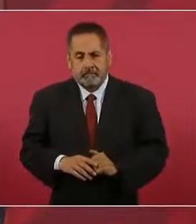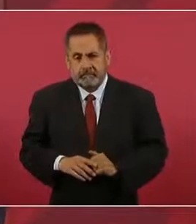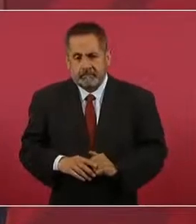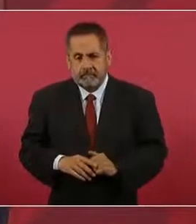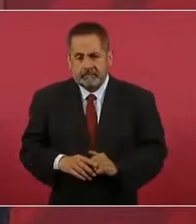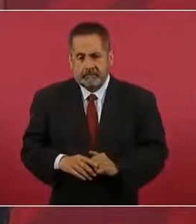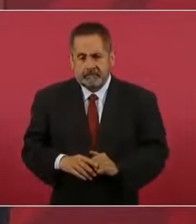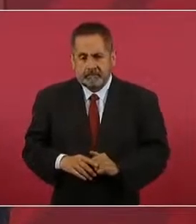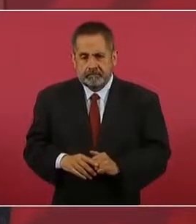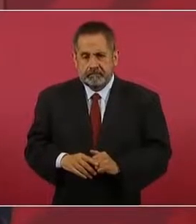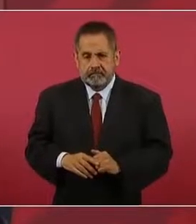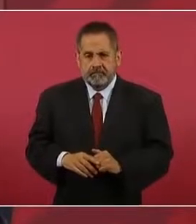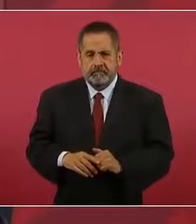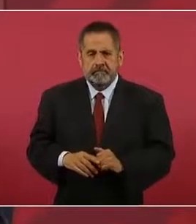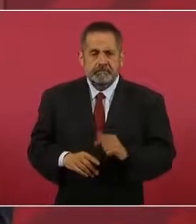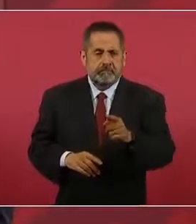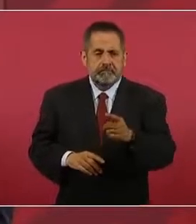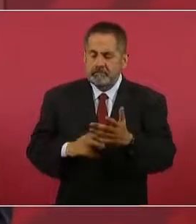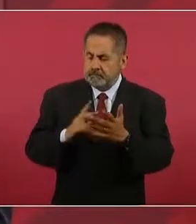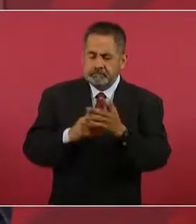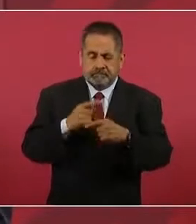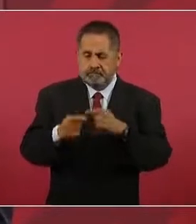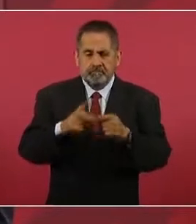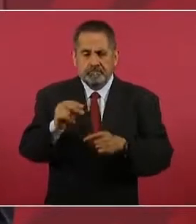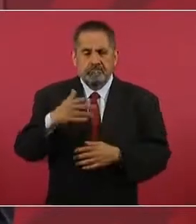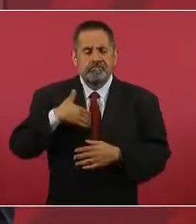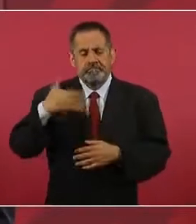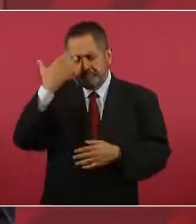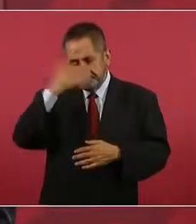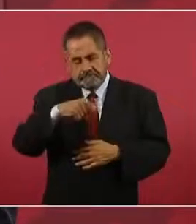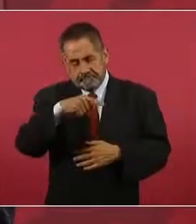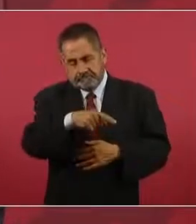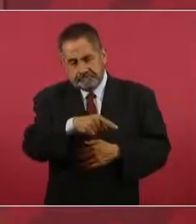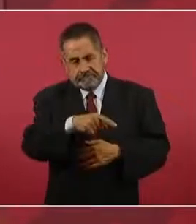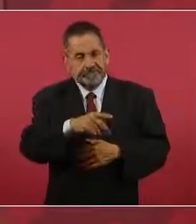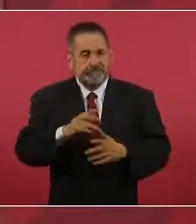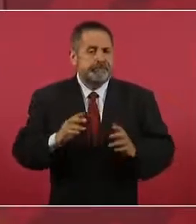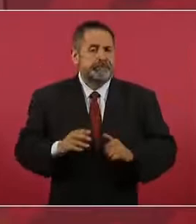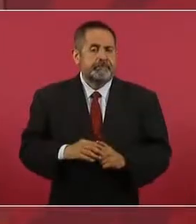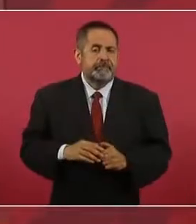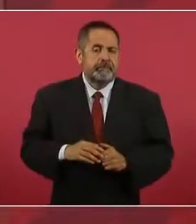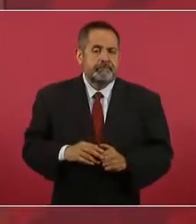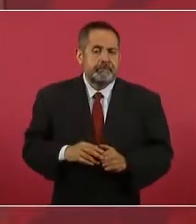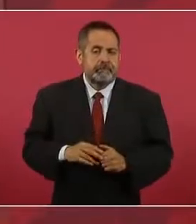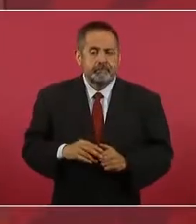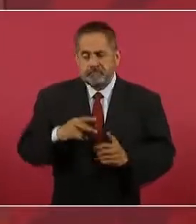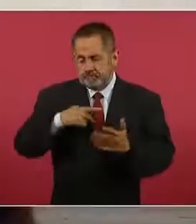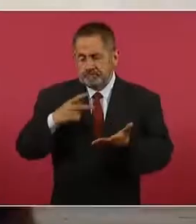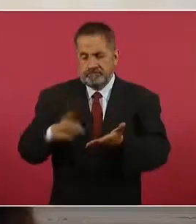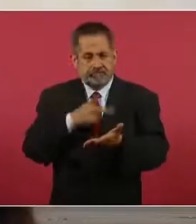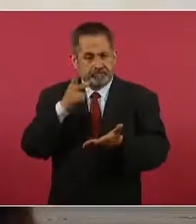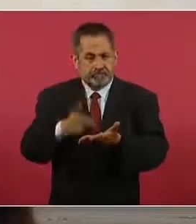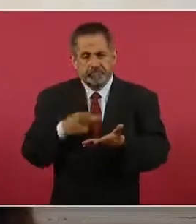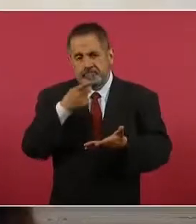Son más de seis sitios trabajadores. pero yo sí lo tengo que estar